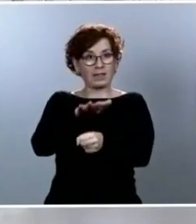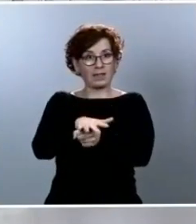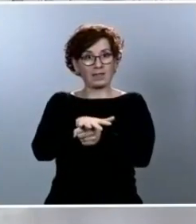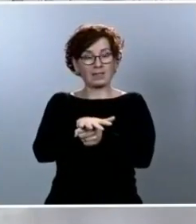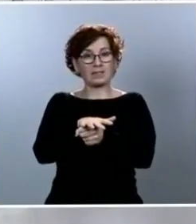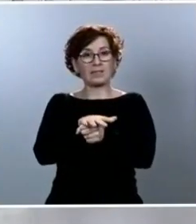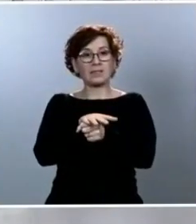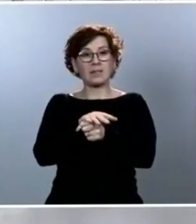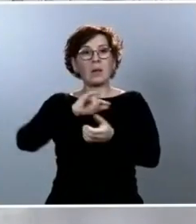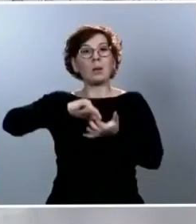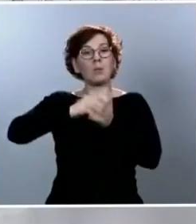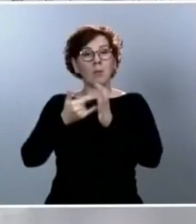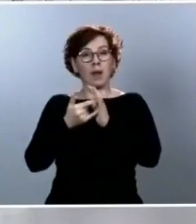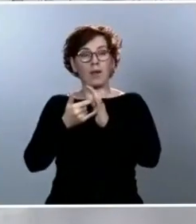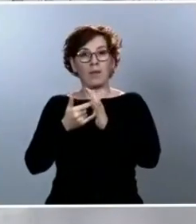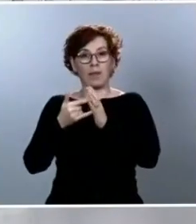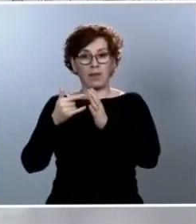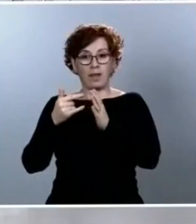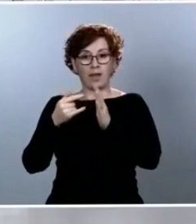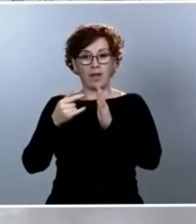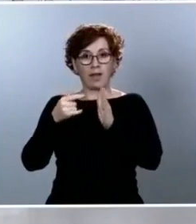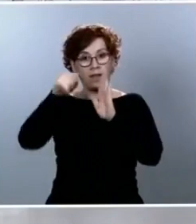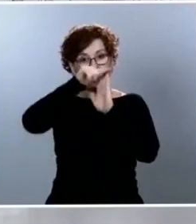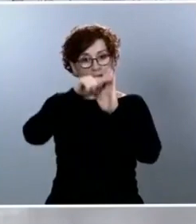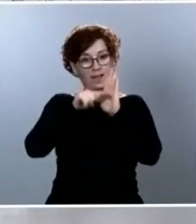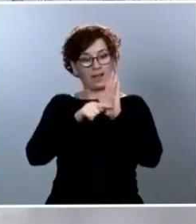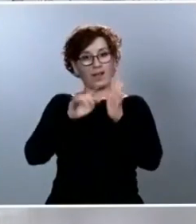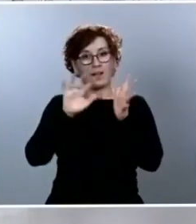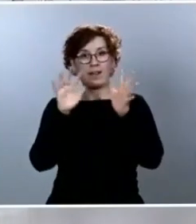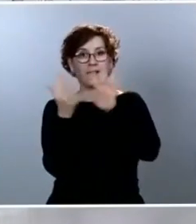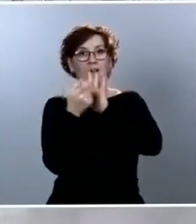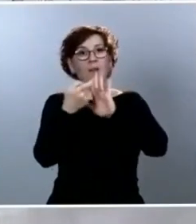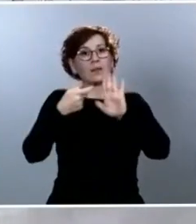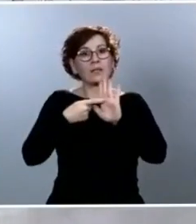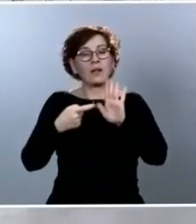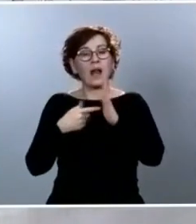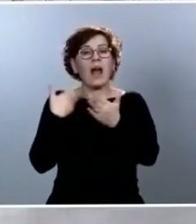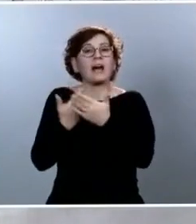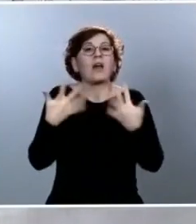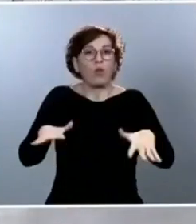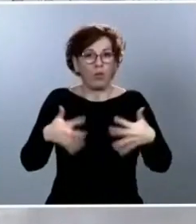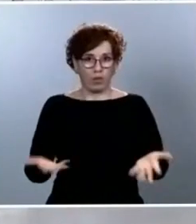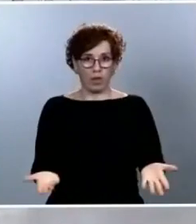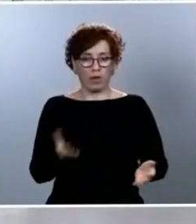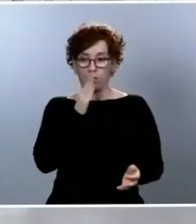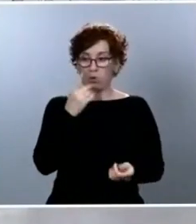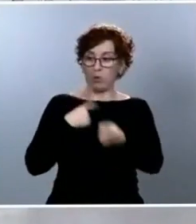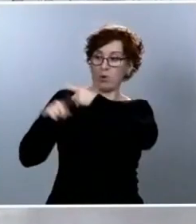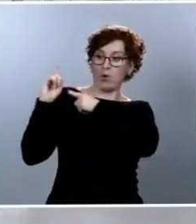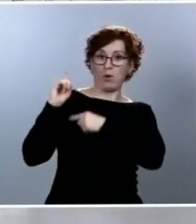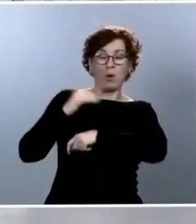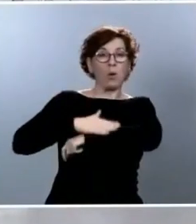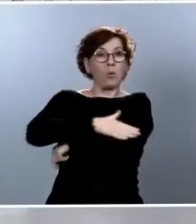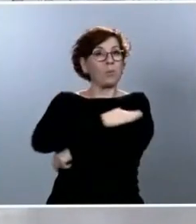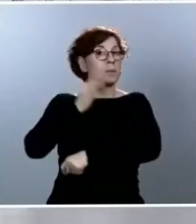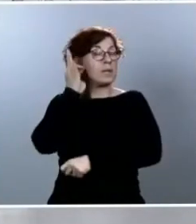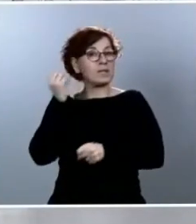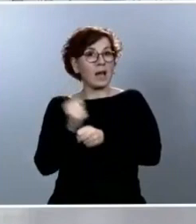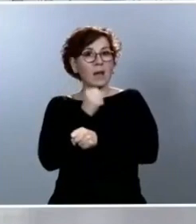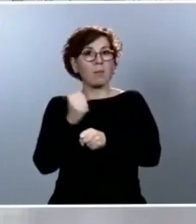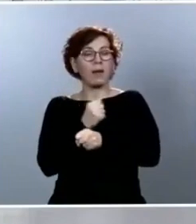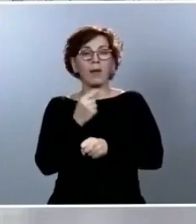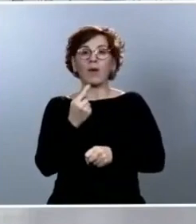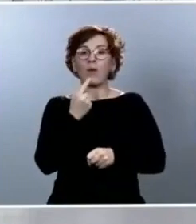¿hasta dónde abarca? Es decir, el otro día escuchamos a la ministra de Empleo que fijaba el horizonte para la apertura de